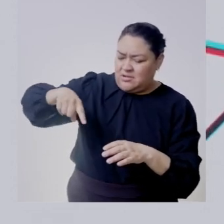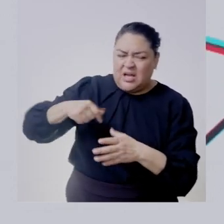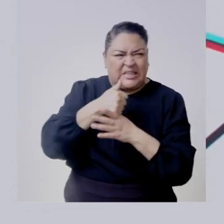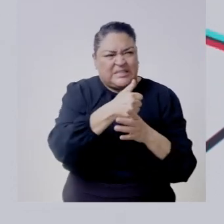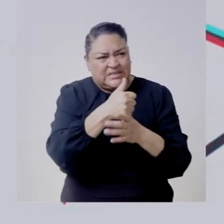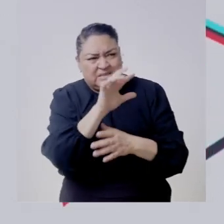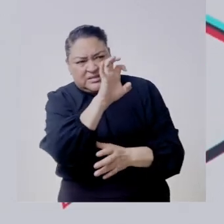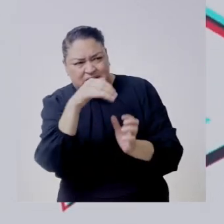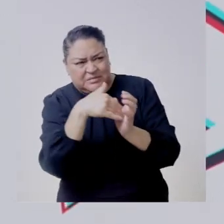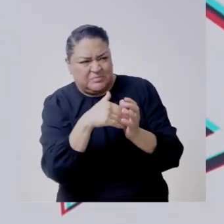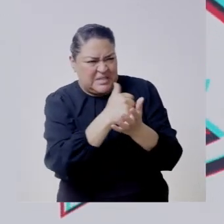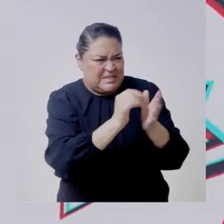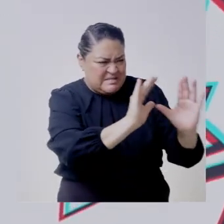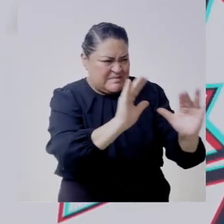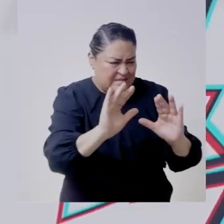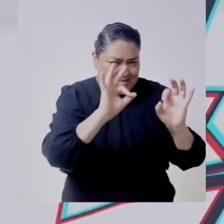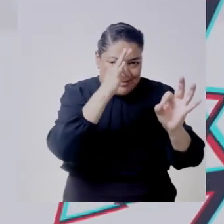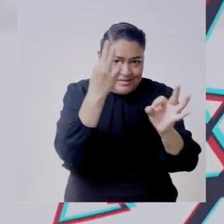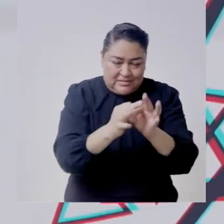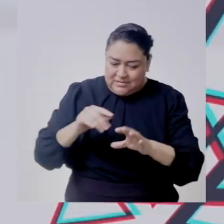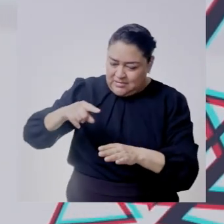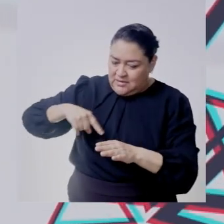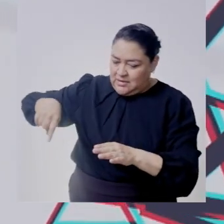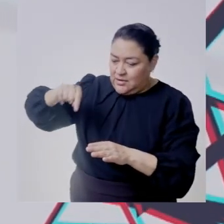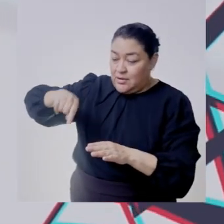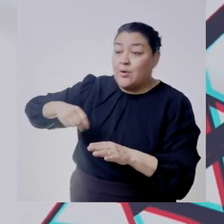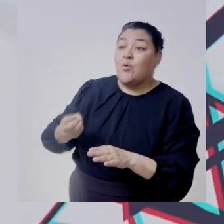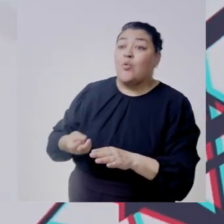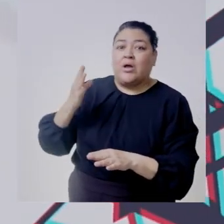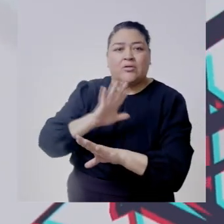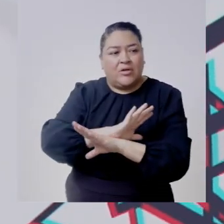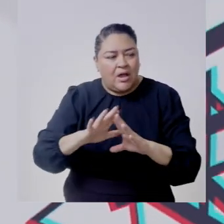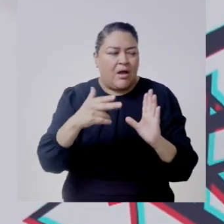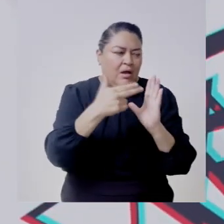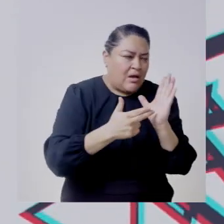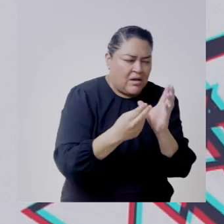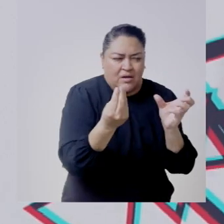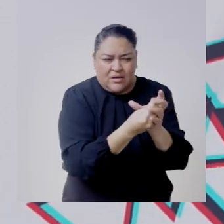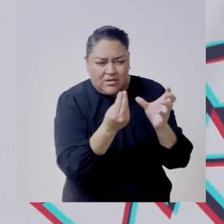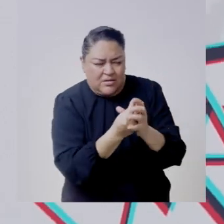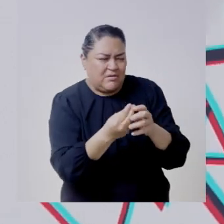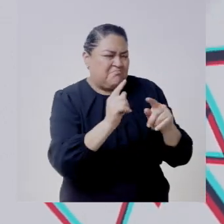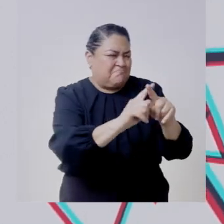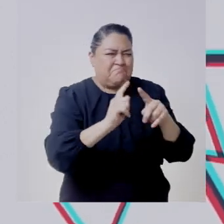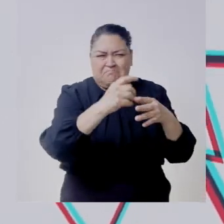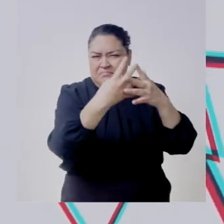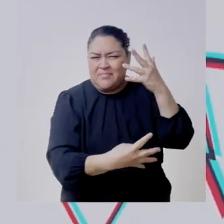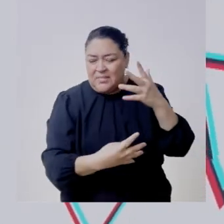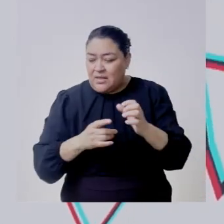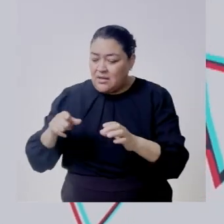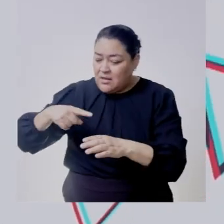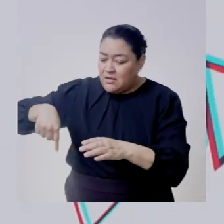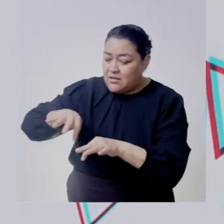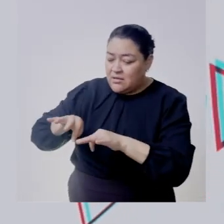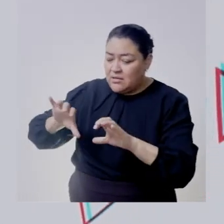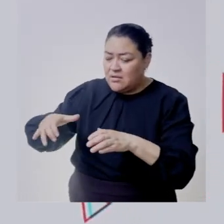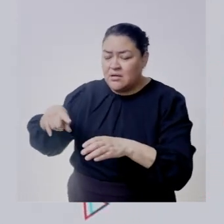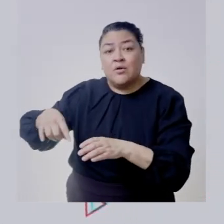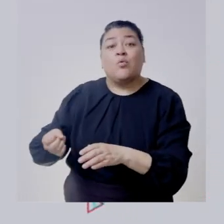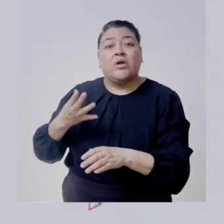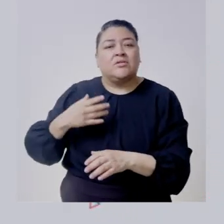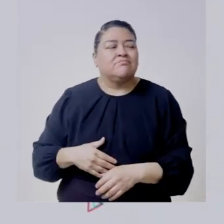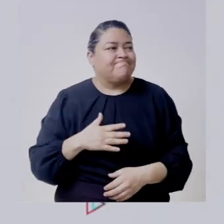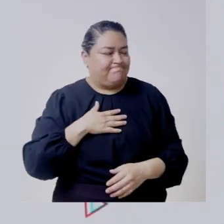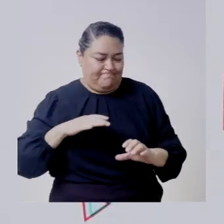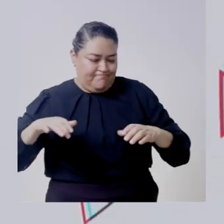medio millón de personas ya con un con un título un taller un diplomado cuántas personas trabajan en la eje somos